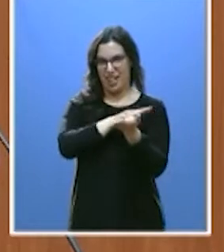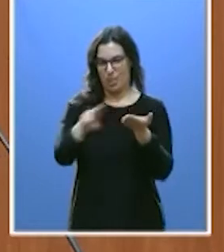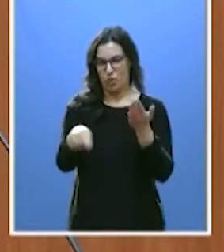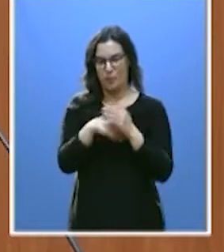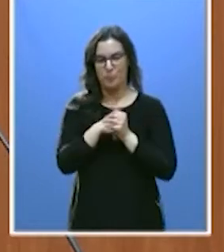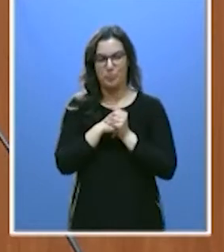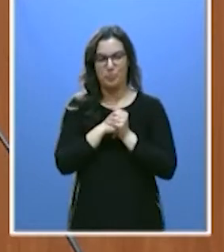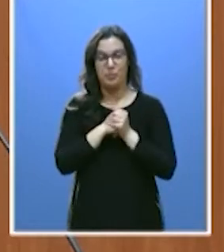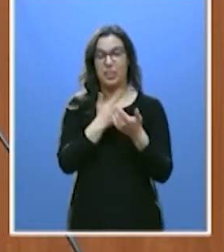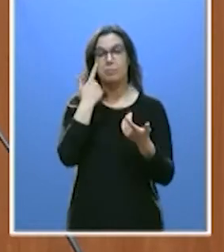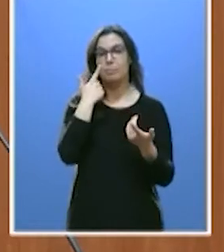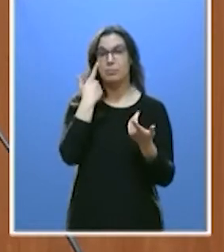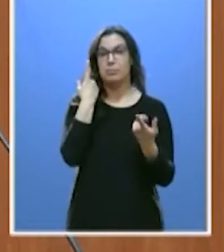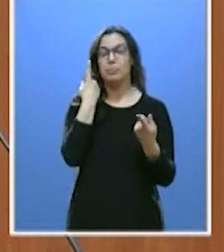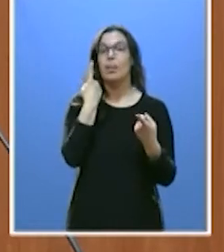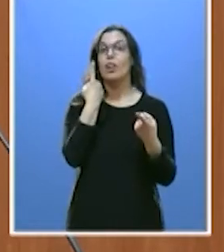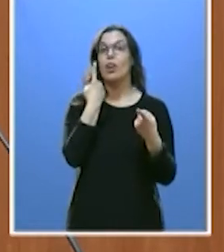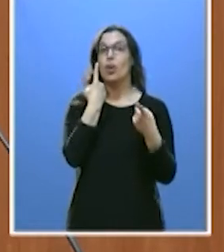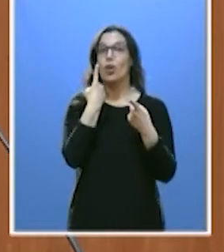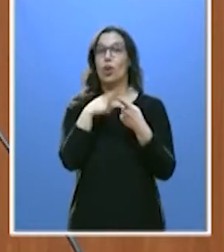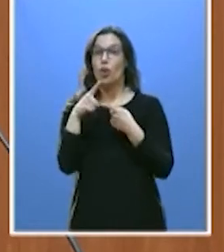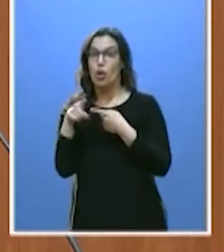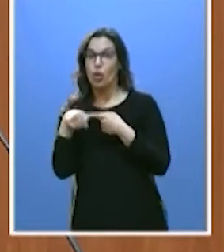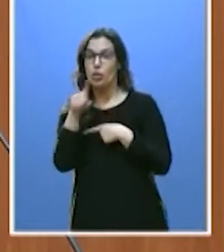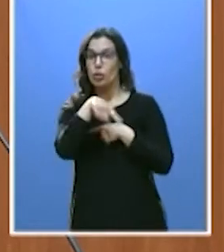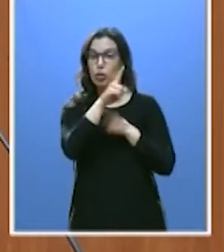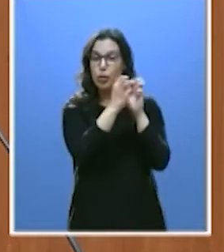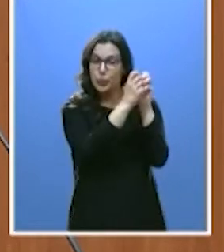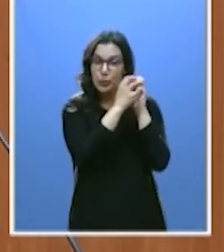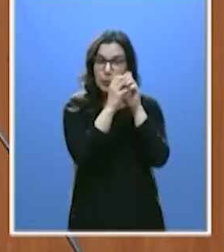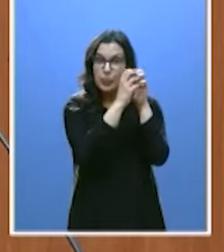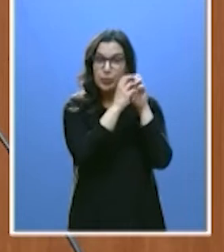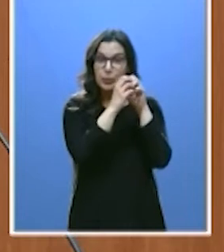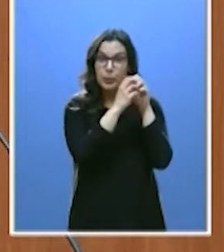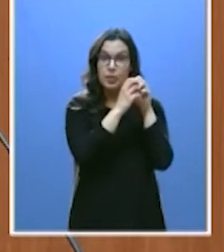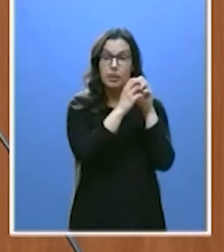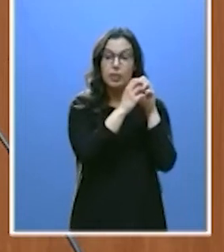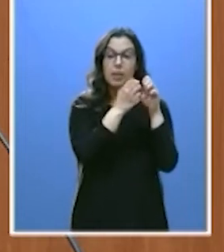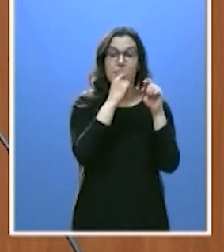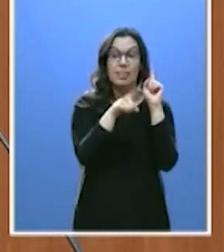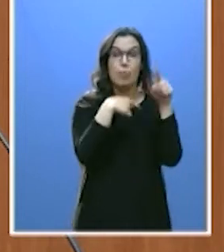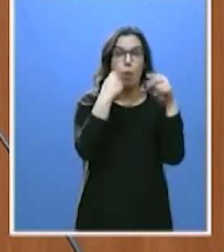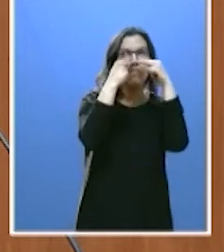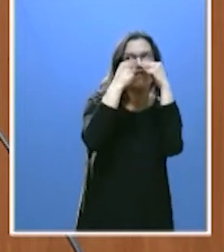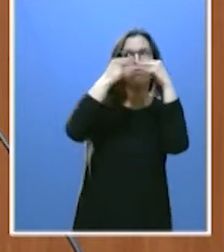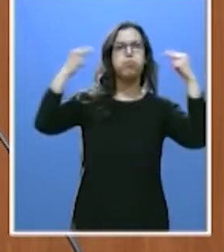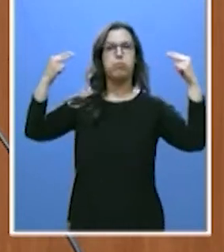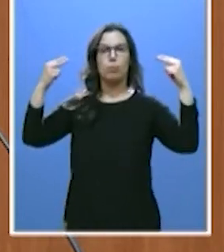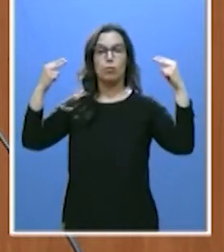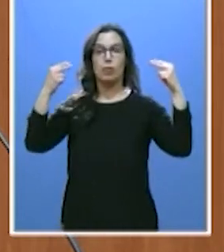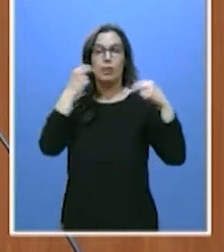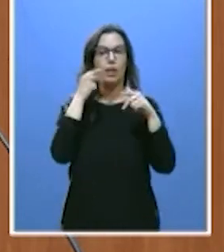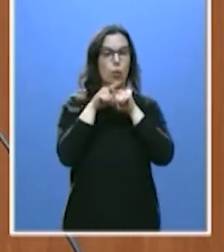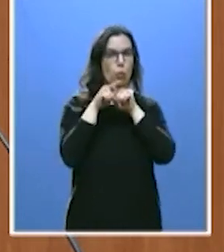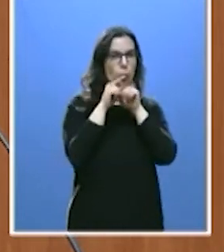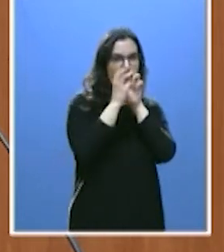las cosas que dijisteis en las tinieblas a la luz serán oídas. Y lo que hablasteis al oído en los